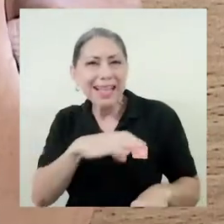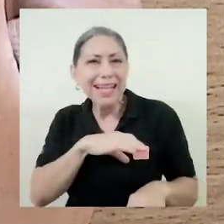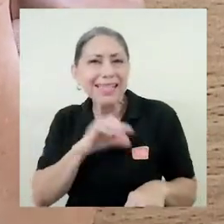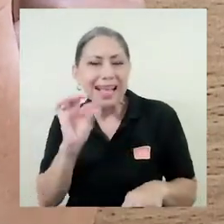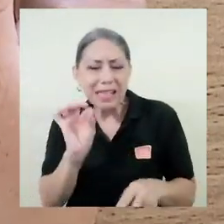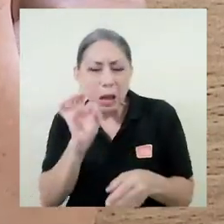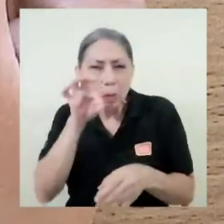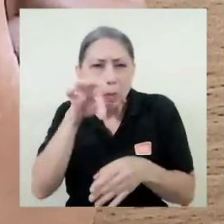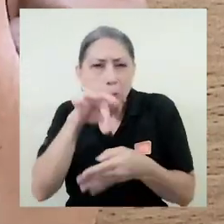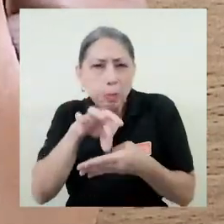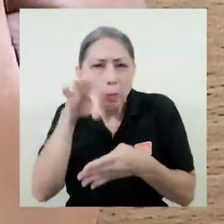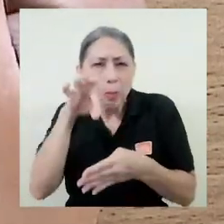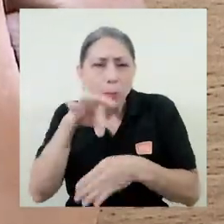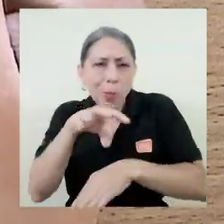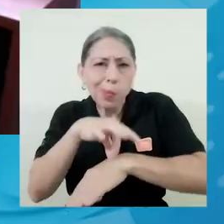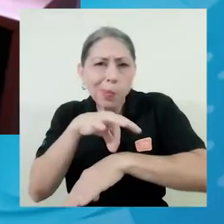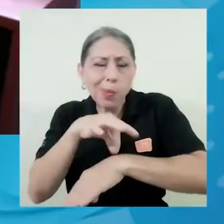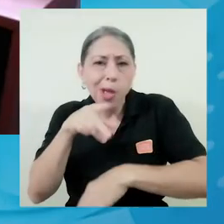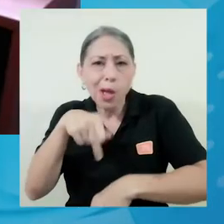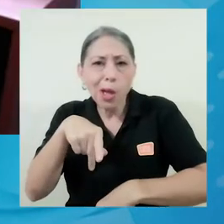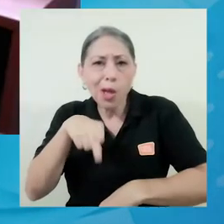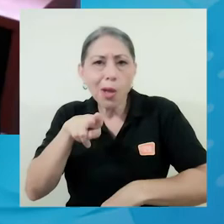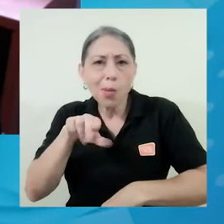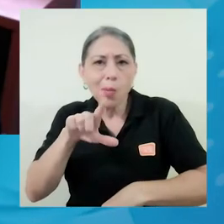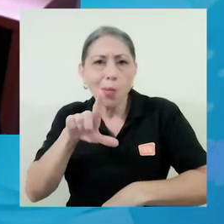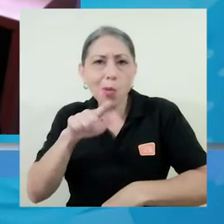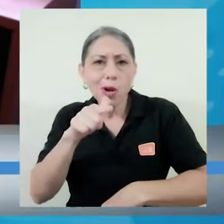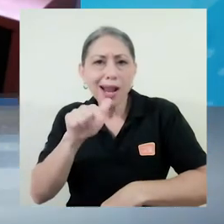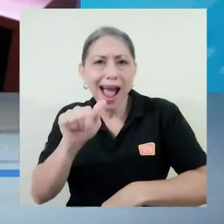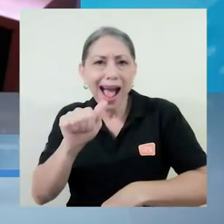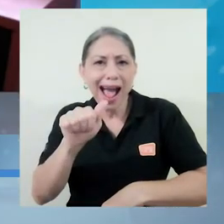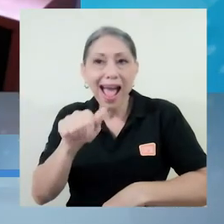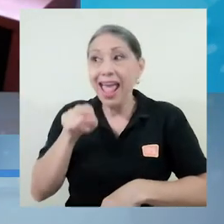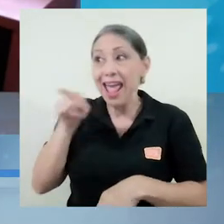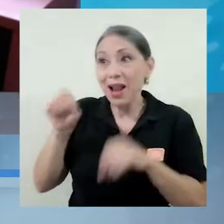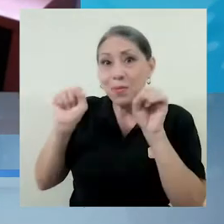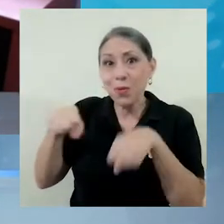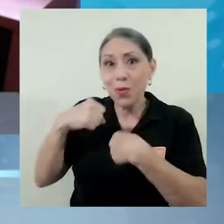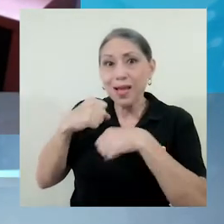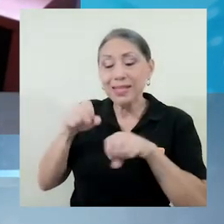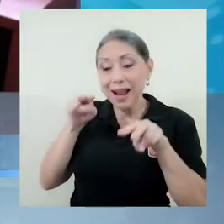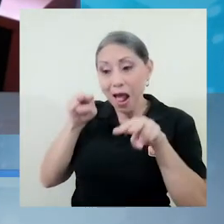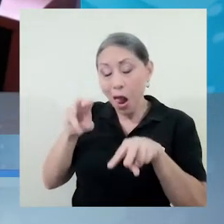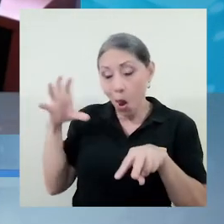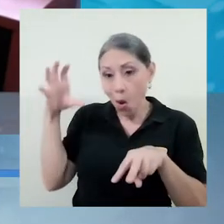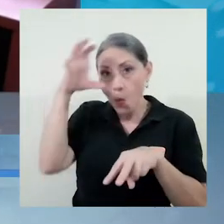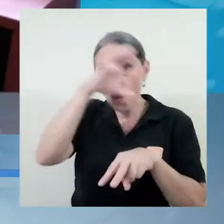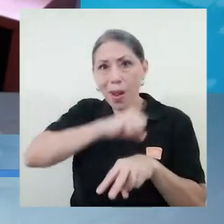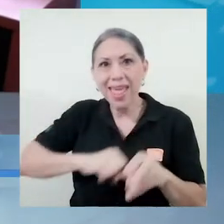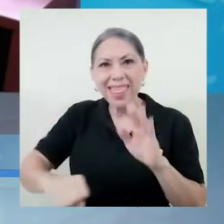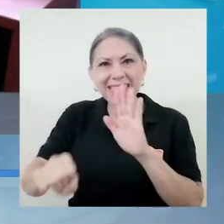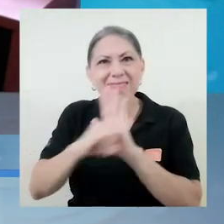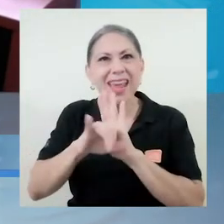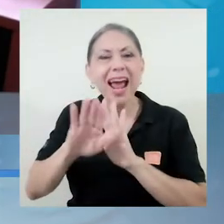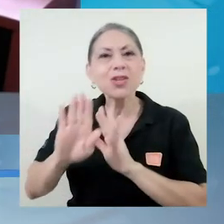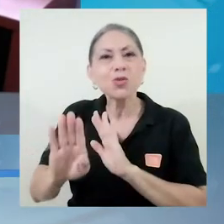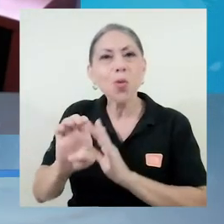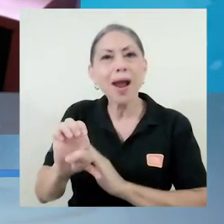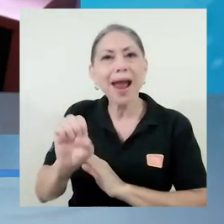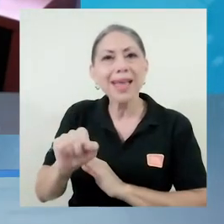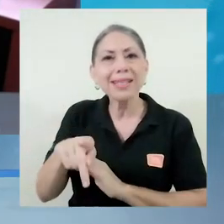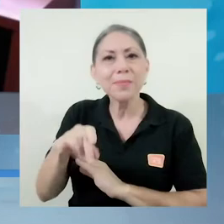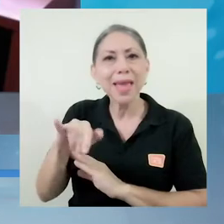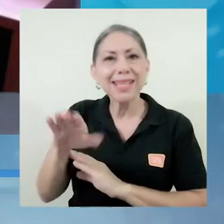de una pulga. Y pudo hacer unas tomas de esa pulga que le permitieron a él identificar la especie, verle algunas